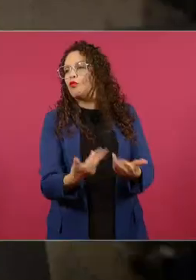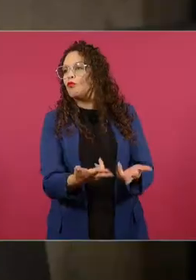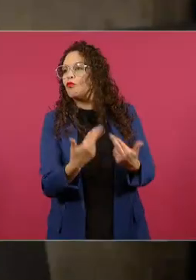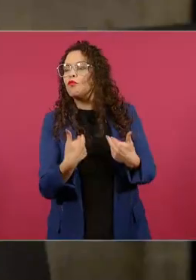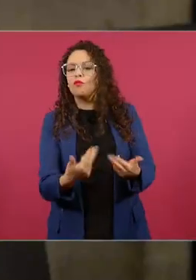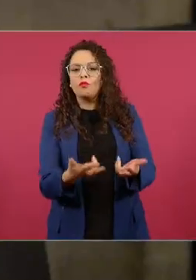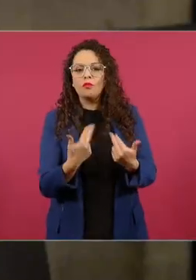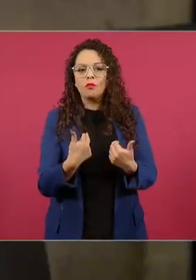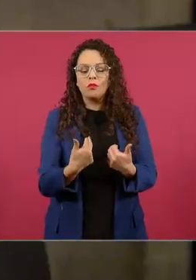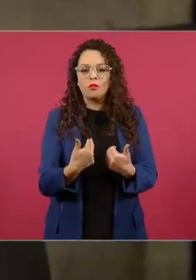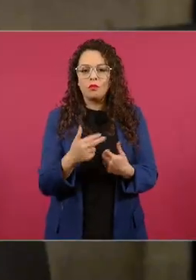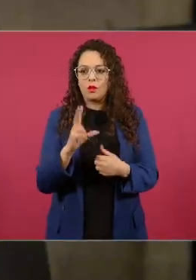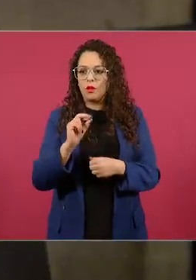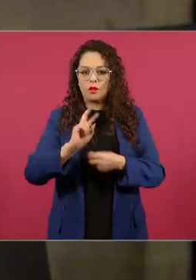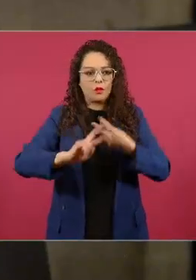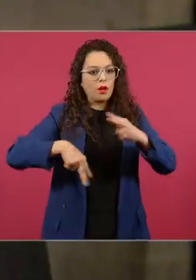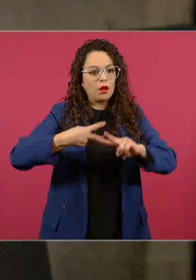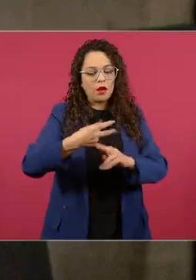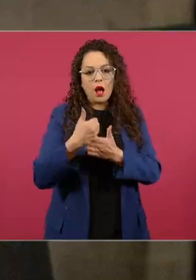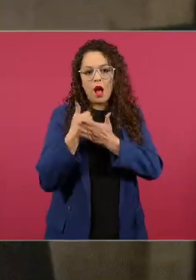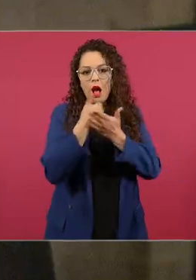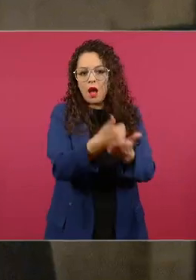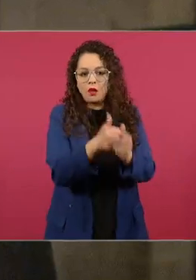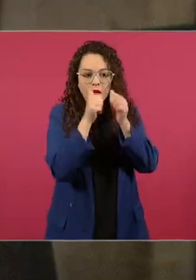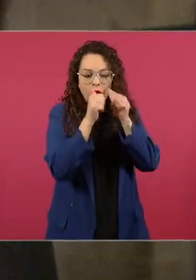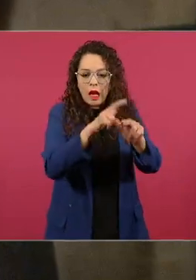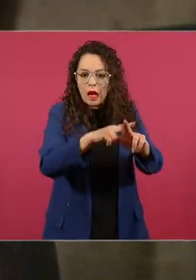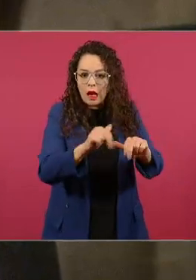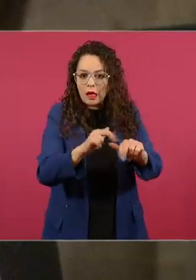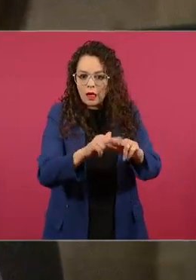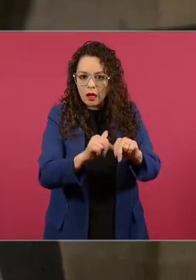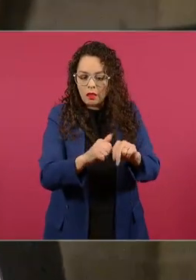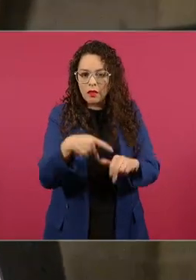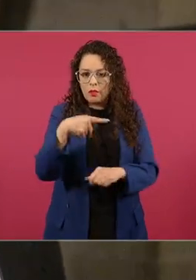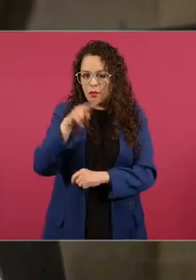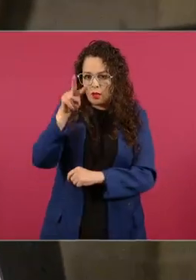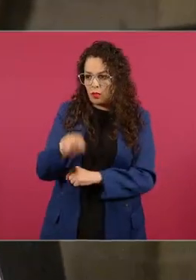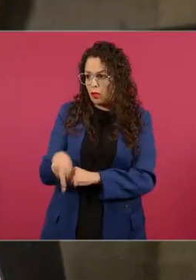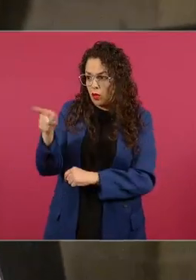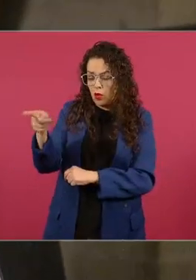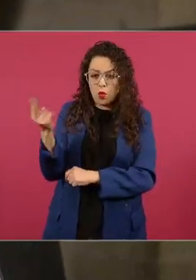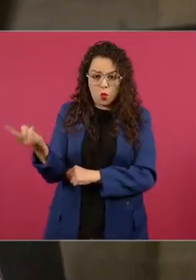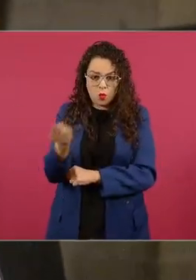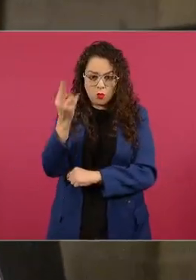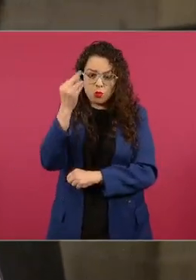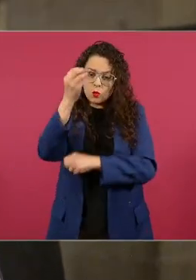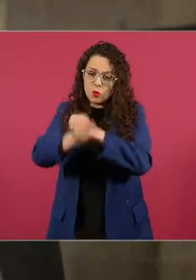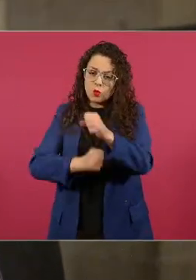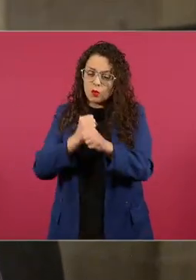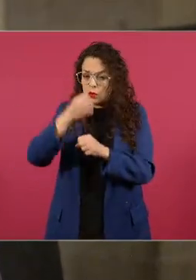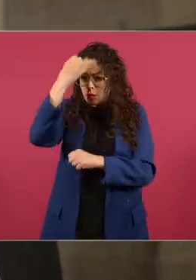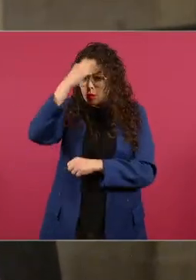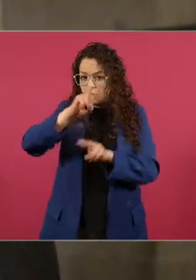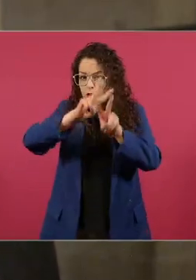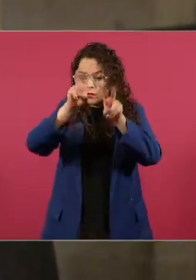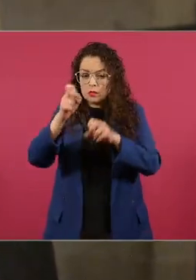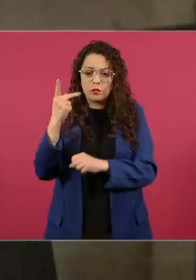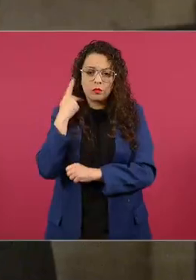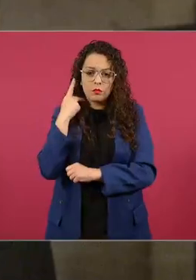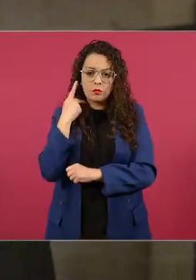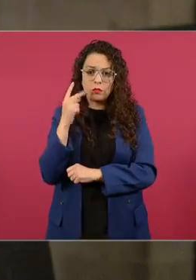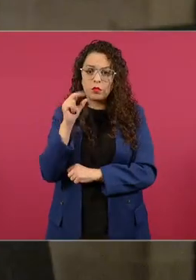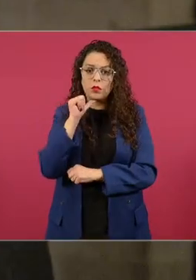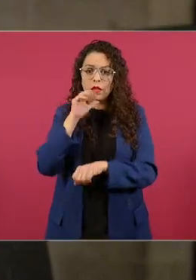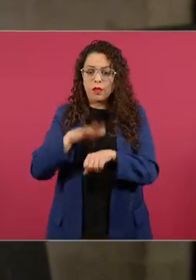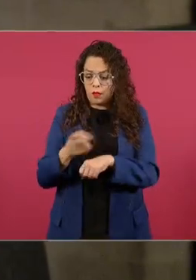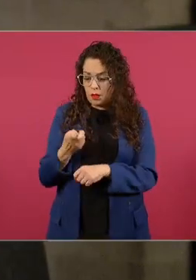luchando de no estos cinco años solamente sino pues toda su vida en la política bueno Beltrones como usted recordará fue